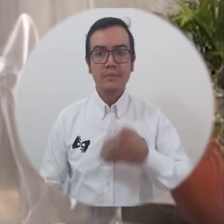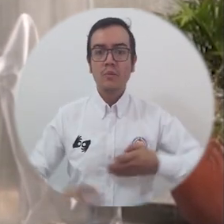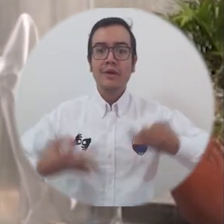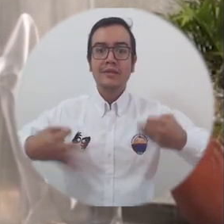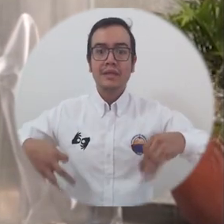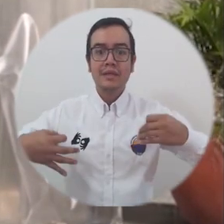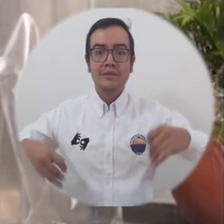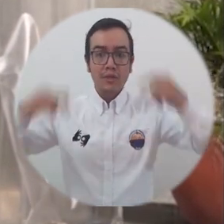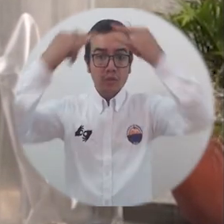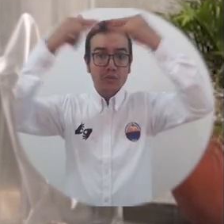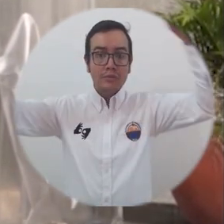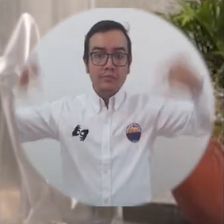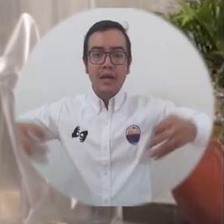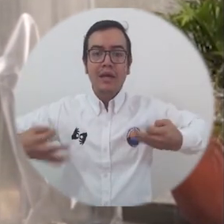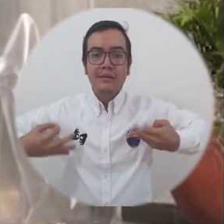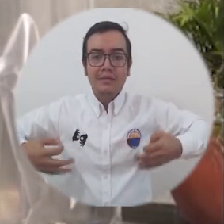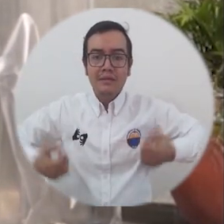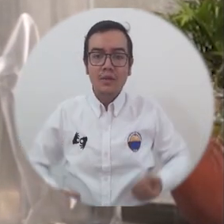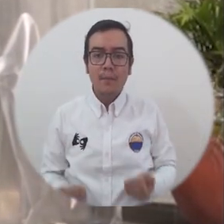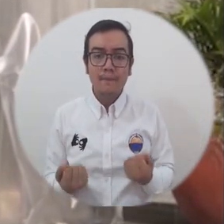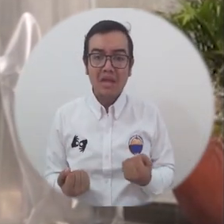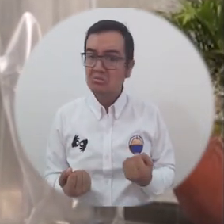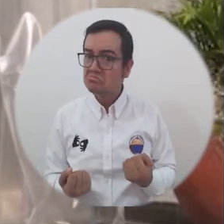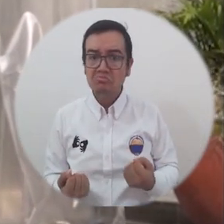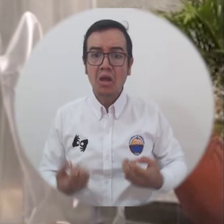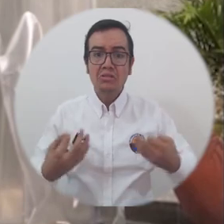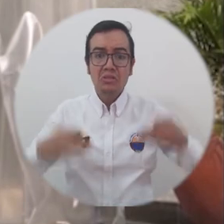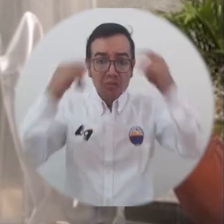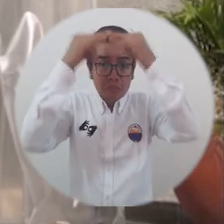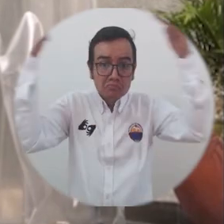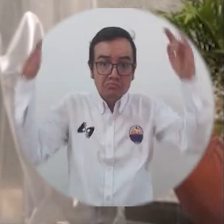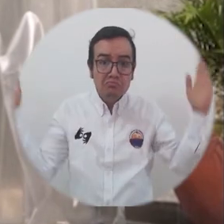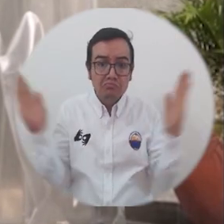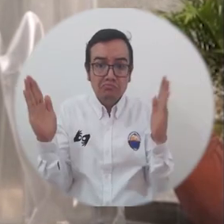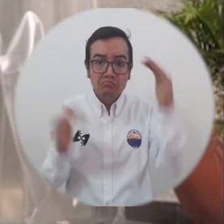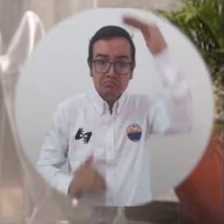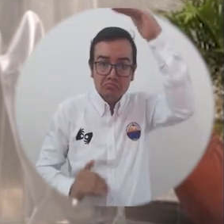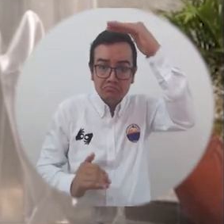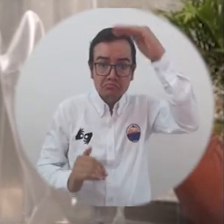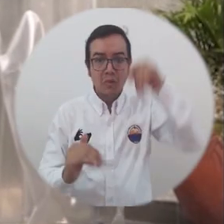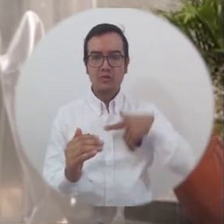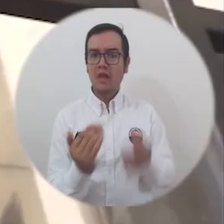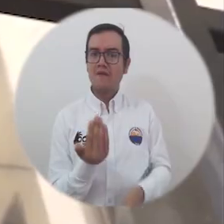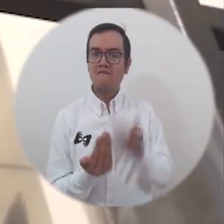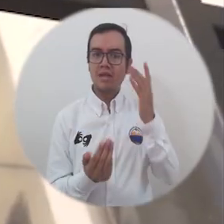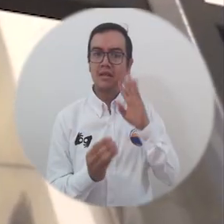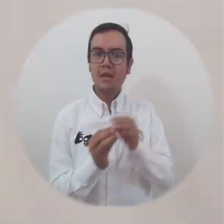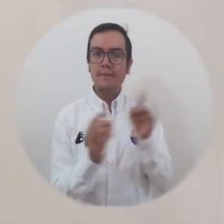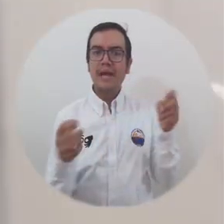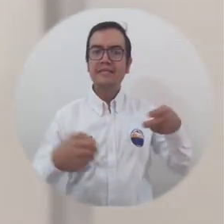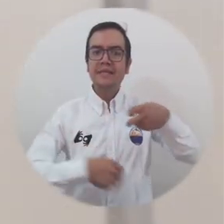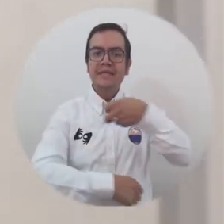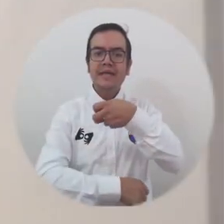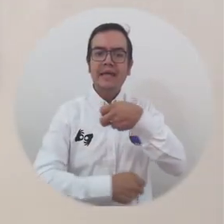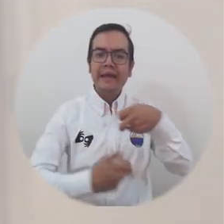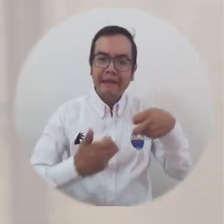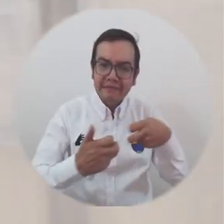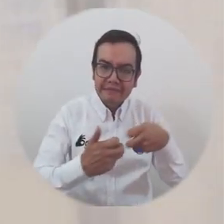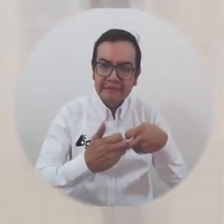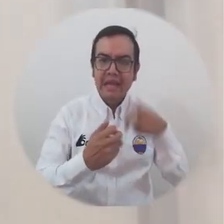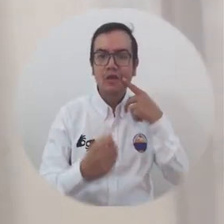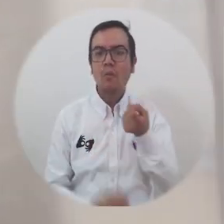La ventaja de esta cabina es que es muy práctica, muy liviana, se puede instalar en cualquier parte, no necesita mucha área y tampoco